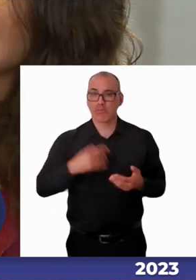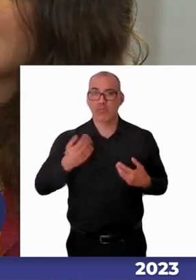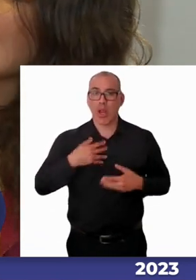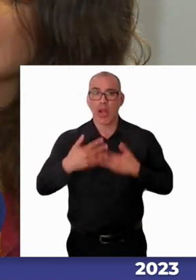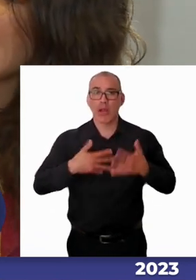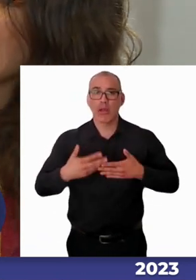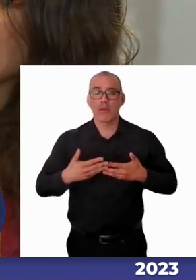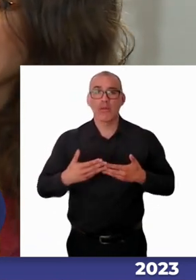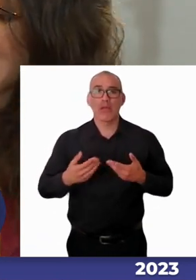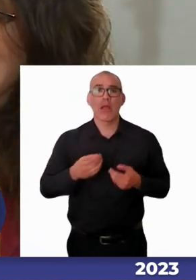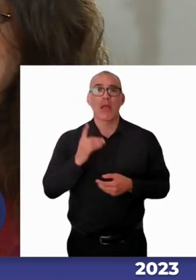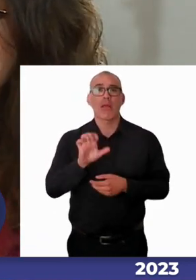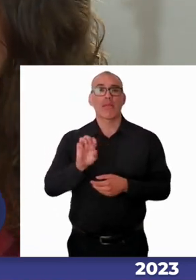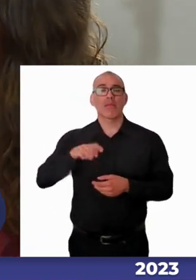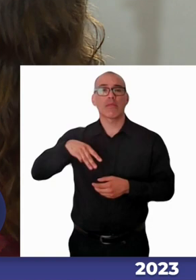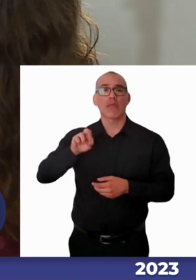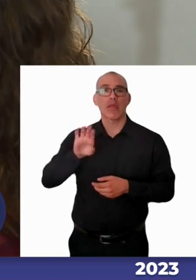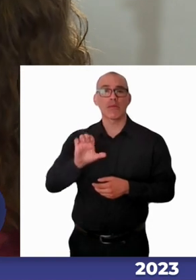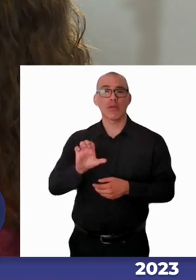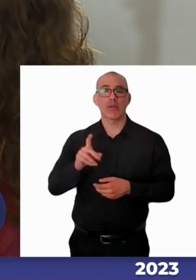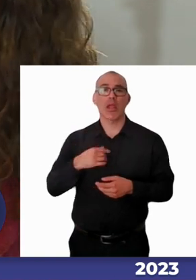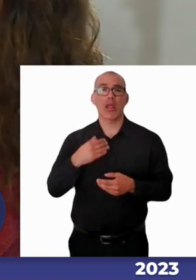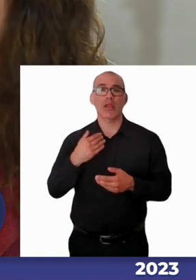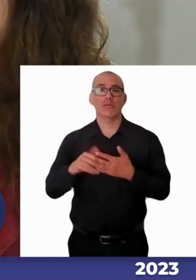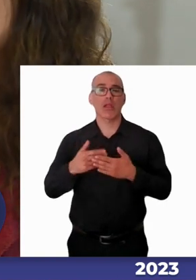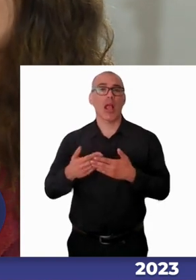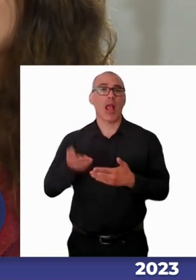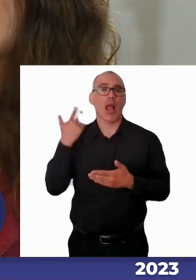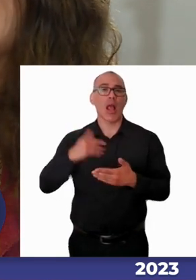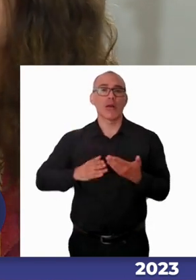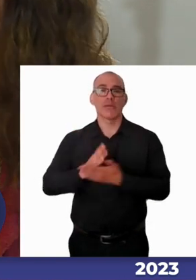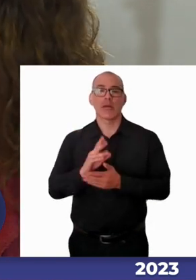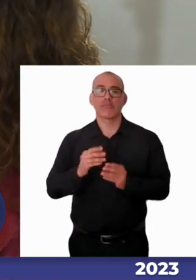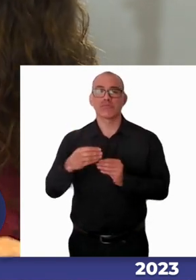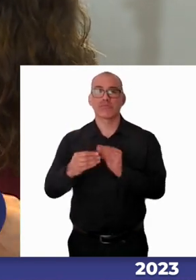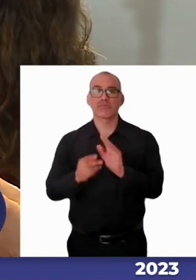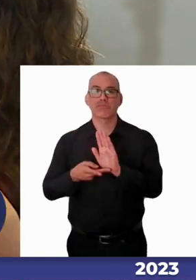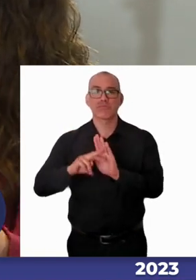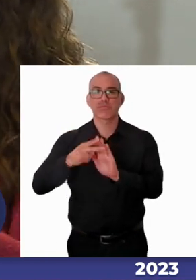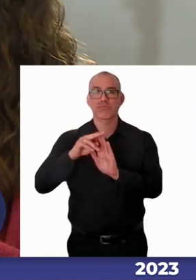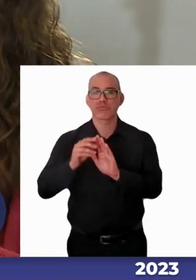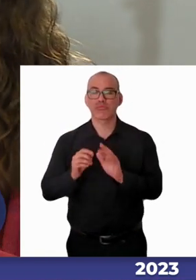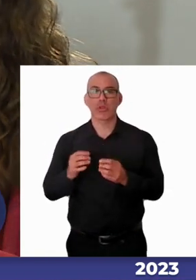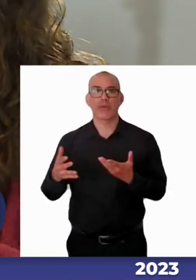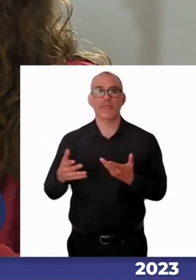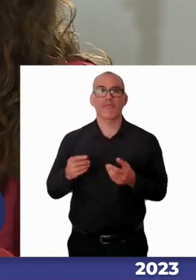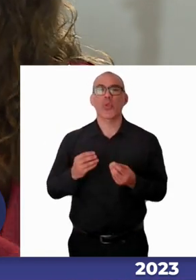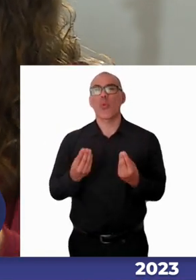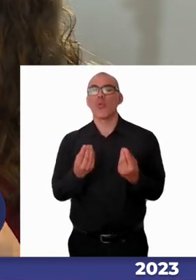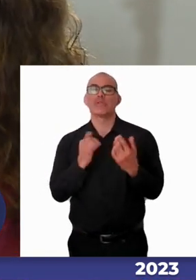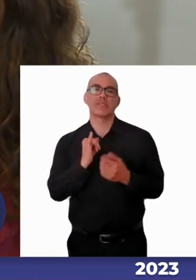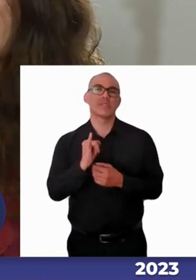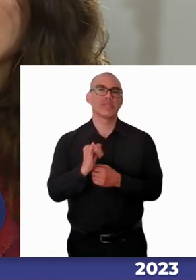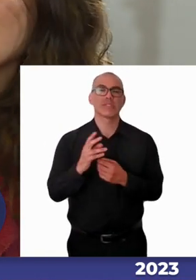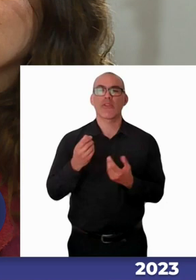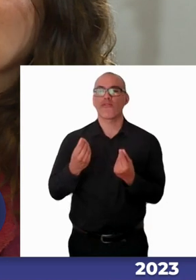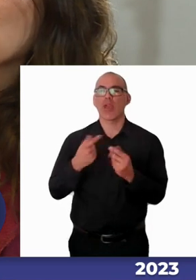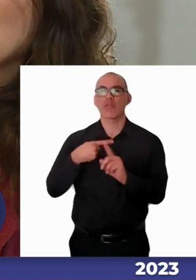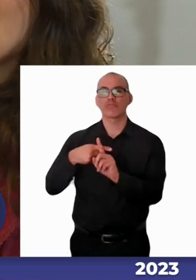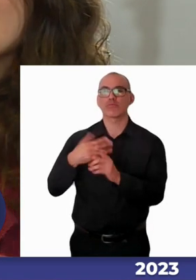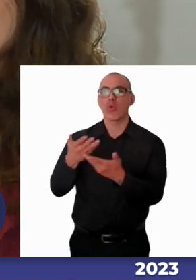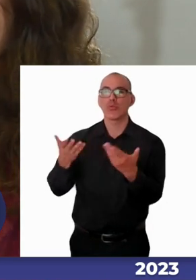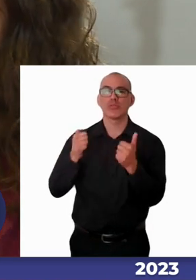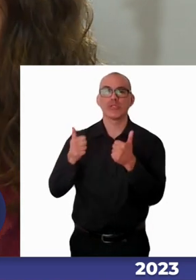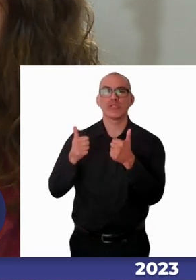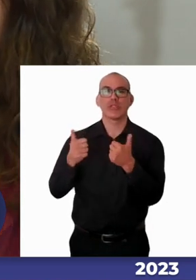momento cuando empezó cierto este programa más sistemático de ajuste la gente dijo hoy sí qué bueno que hicieron esto en realidad lo único que se hizo fue